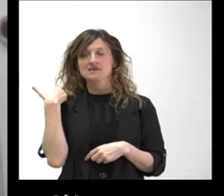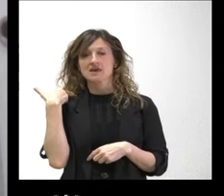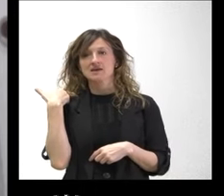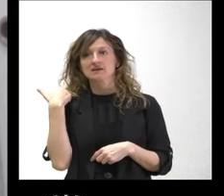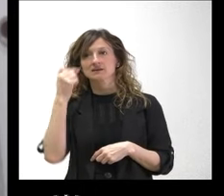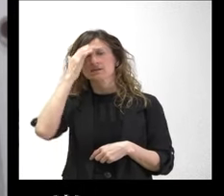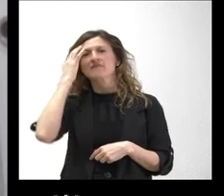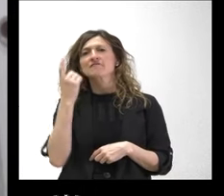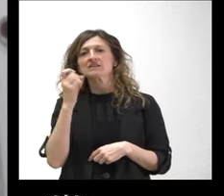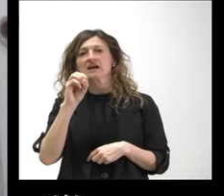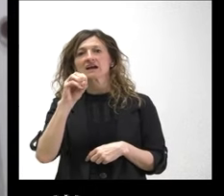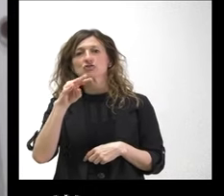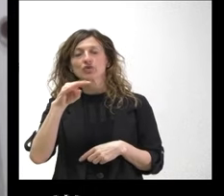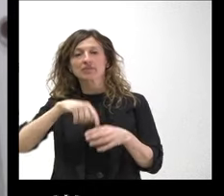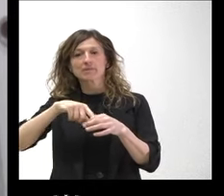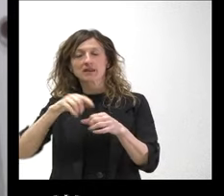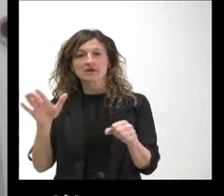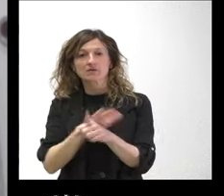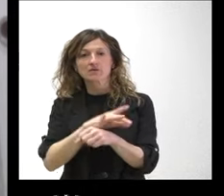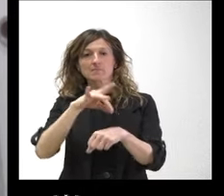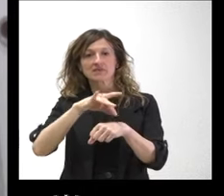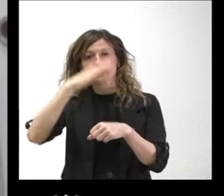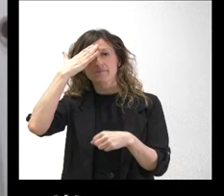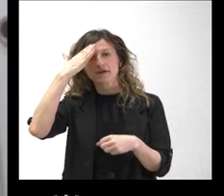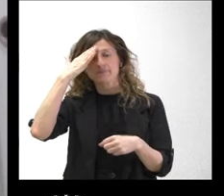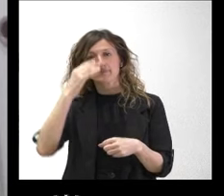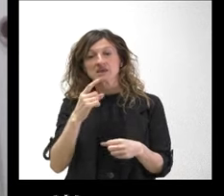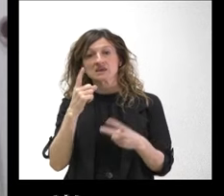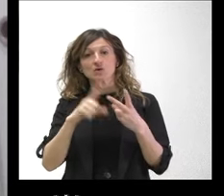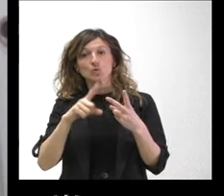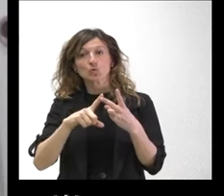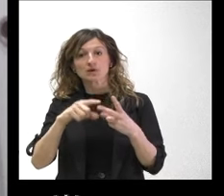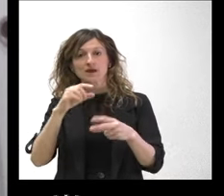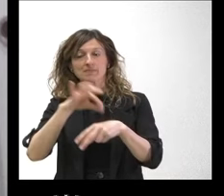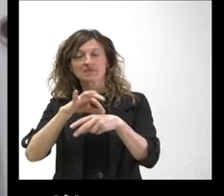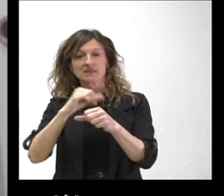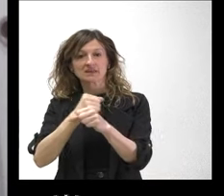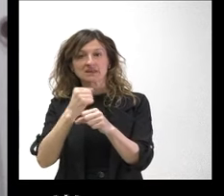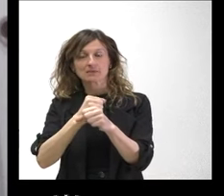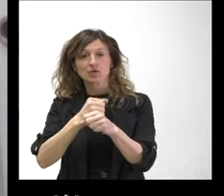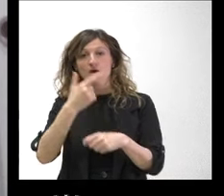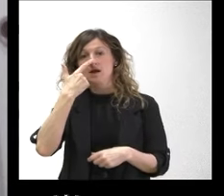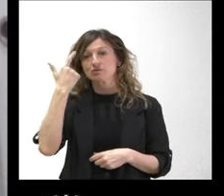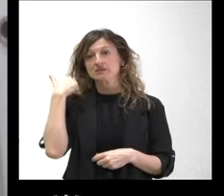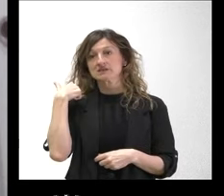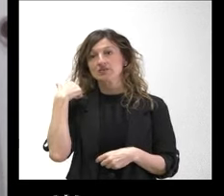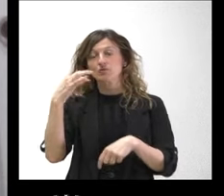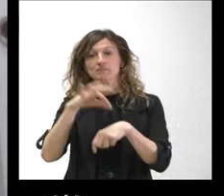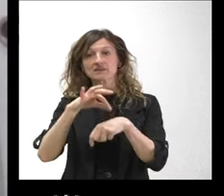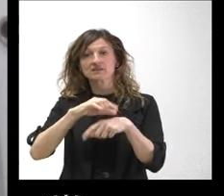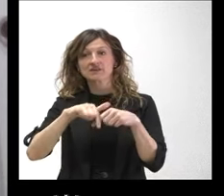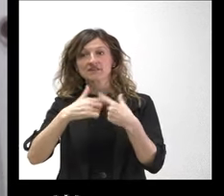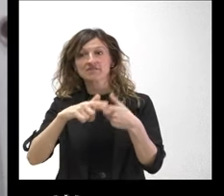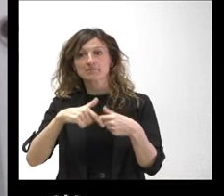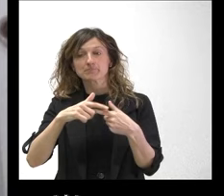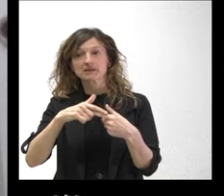14 plazas por cubrir de medicina de familia y una de medicina de trabajo El año pasado en medicina de familia se quedaron